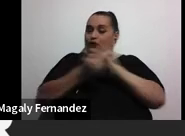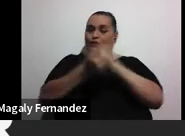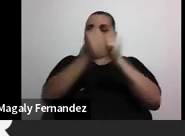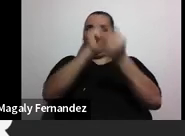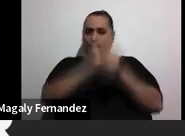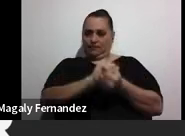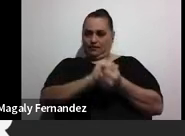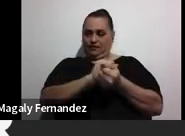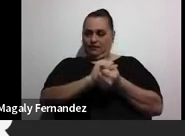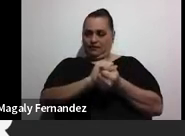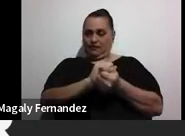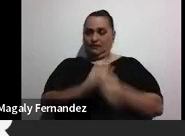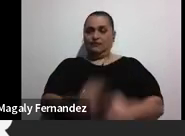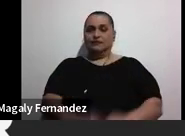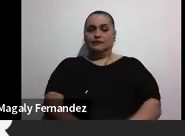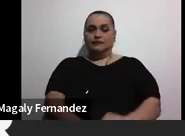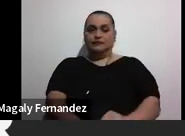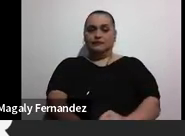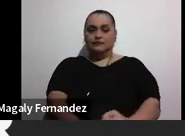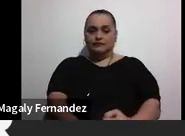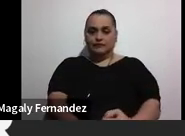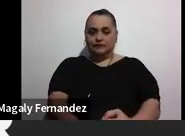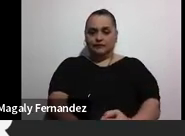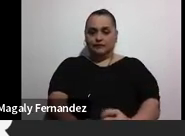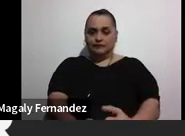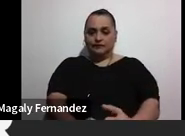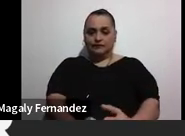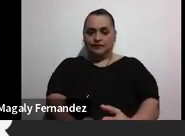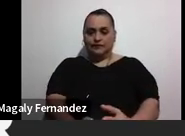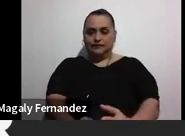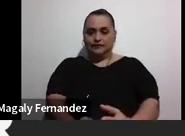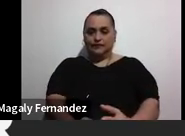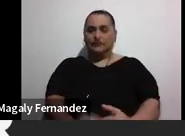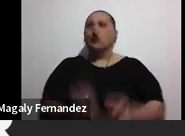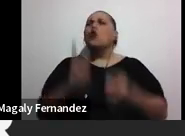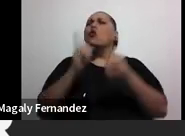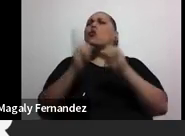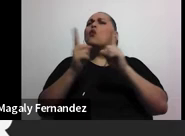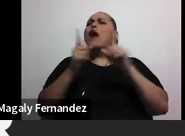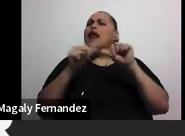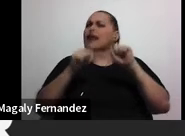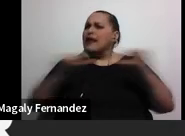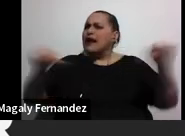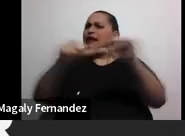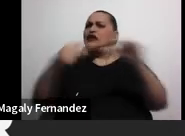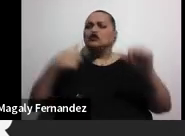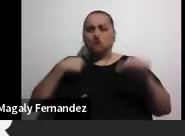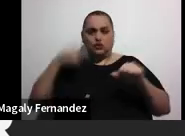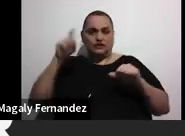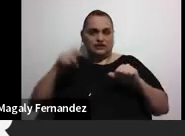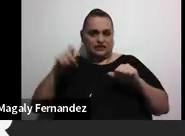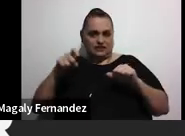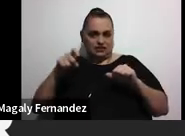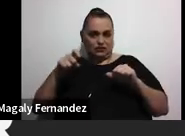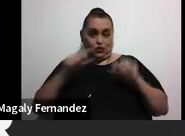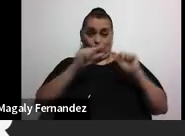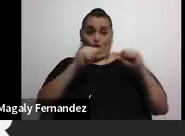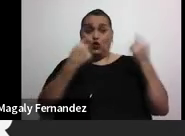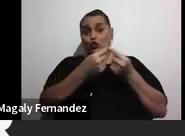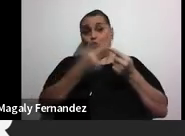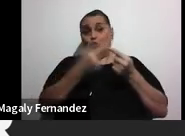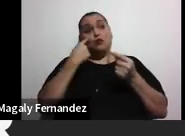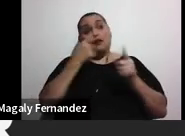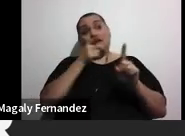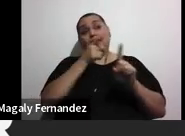Voy a esconder aquí un tropezito de los resultados, ahorita los vamos a ver. ¿Qué área necesito? Aquí el grupo me dice que va por ciertos lados, pero cada